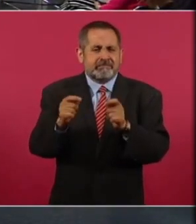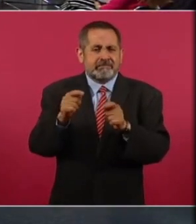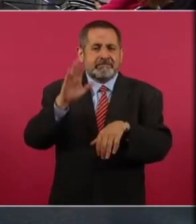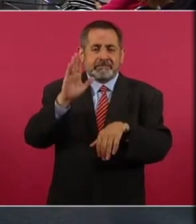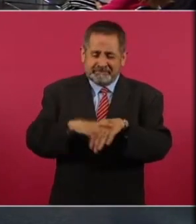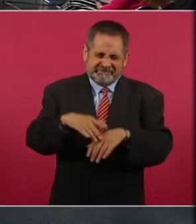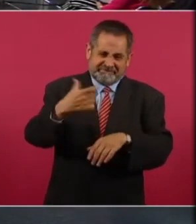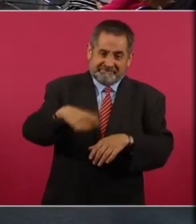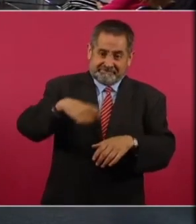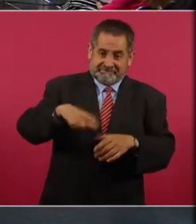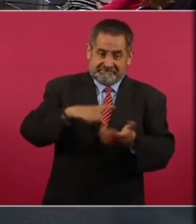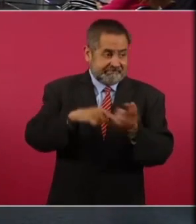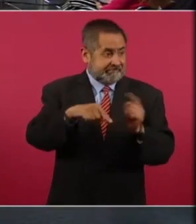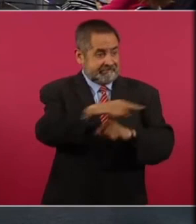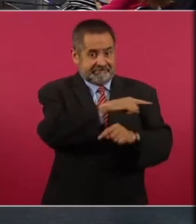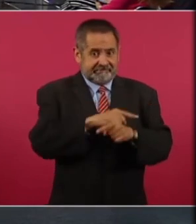más dinero